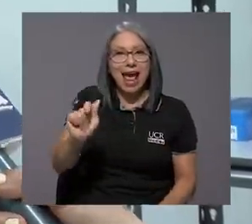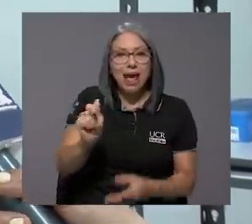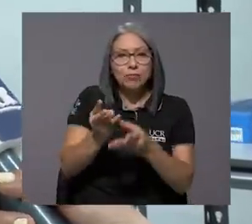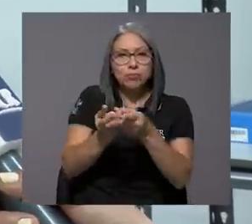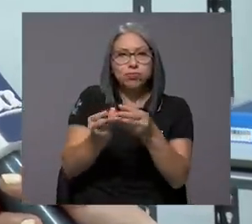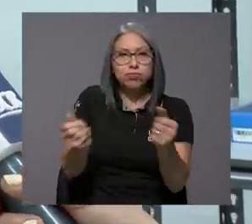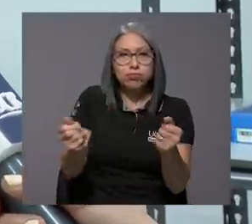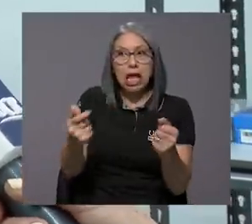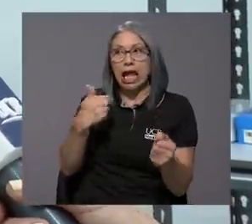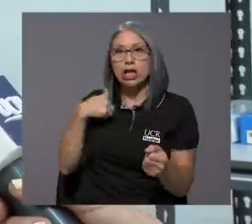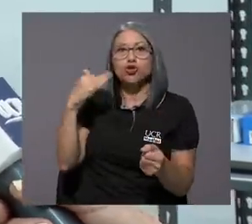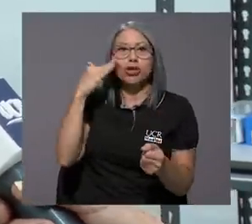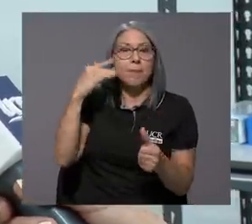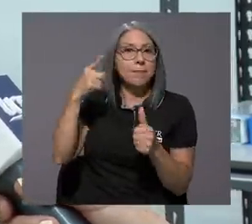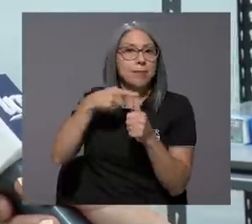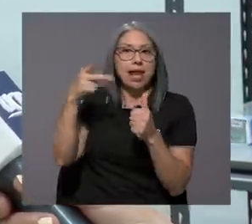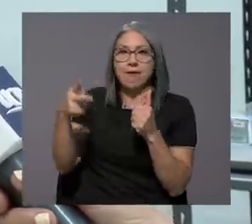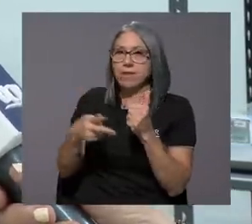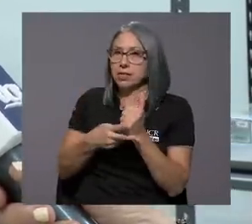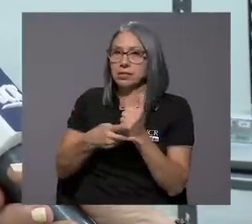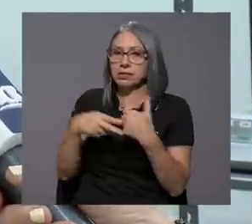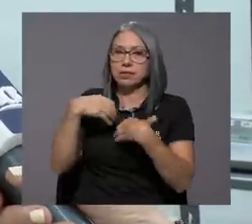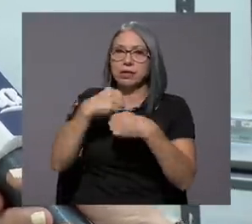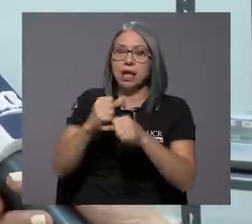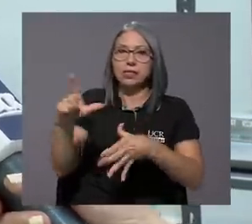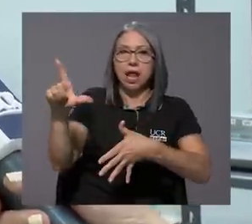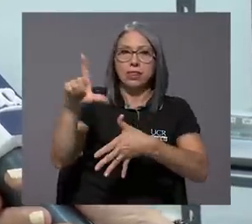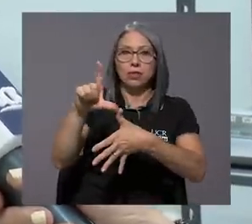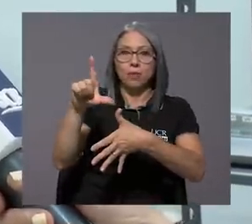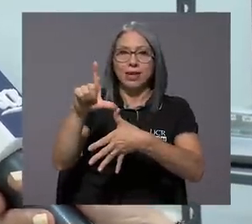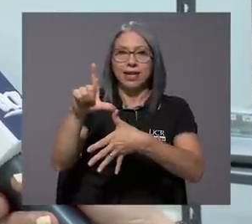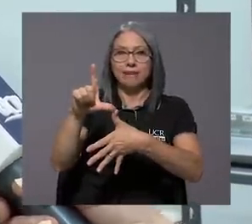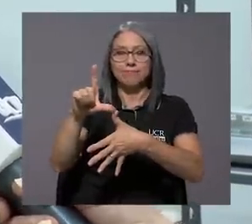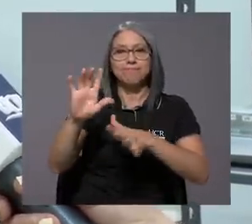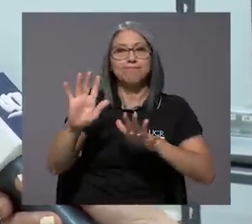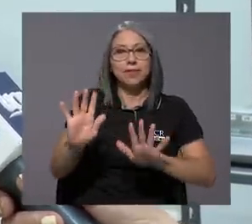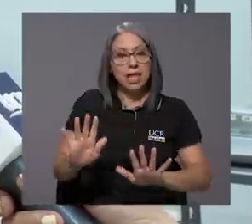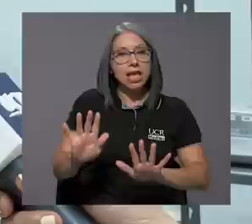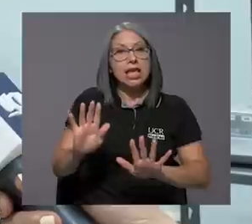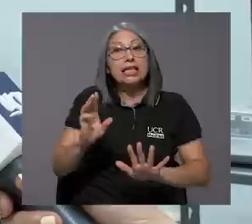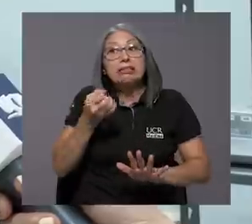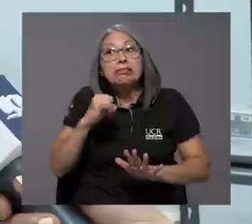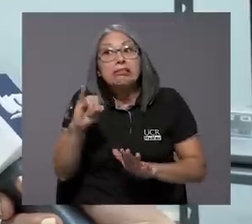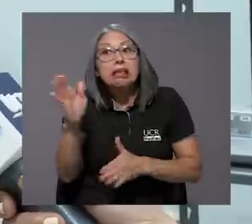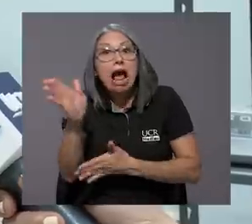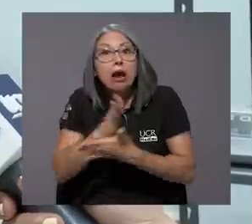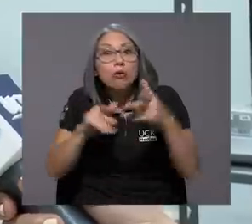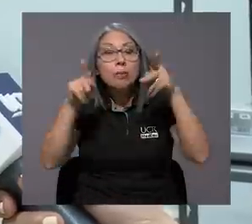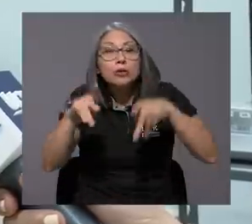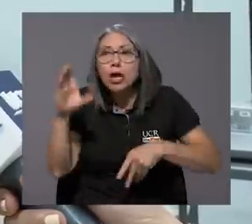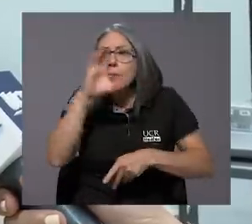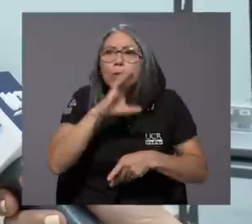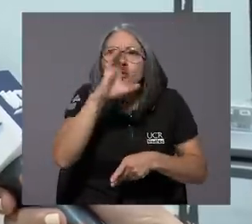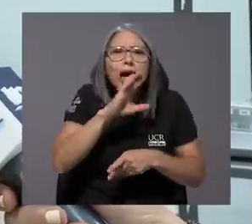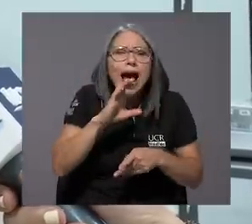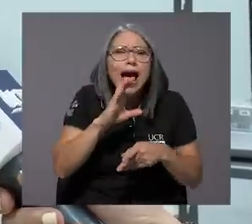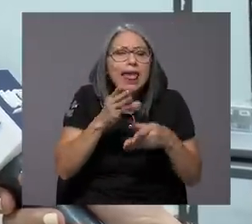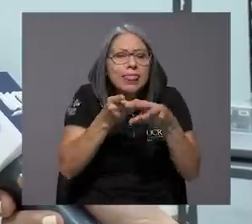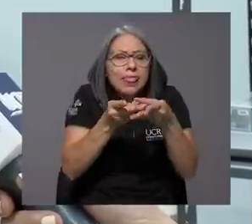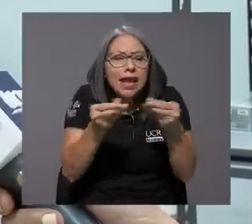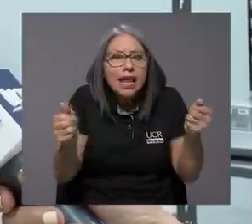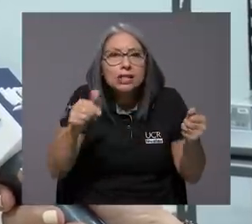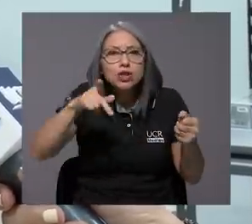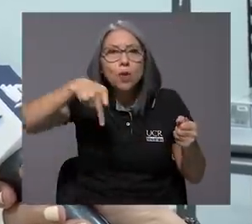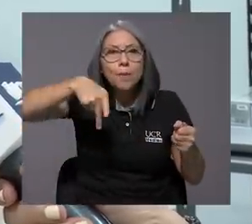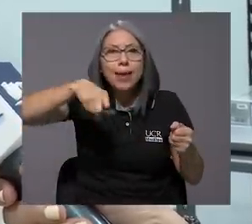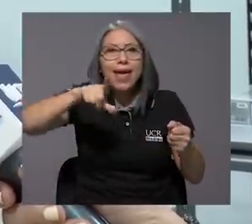que yo sepa, es la primera vez que se hace en Latinoamérica. Entonces, si alguien va y busca la degradación del